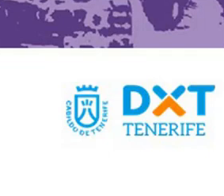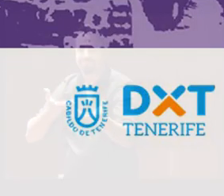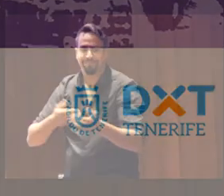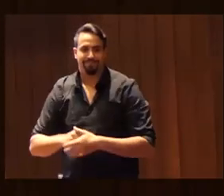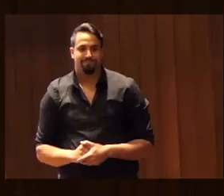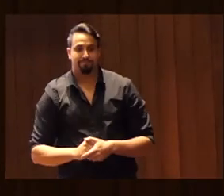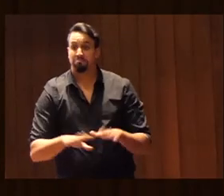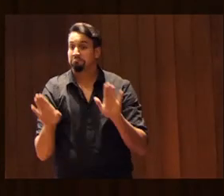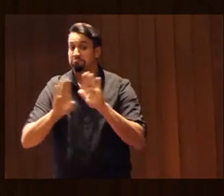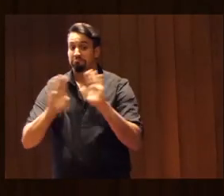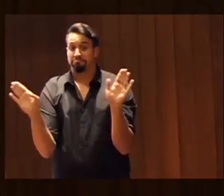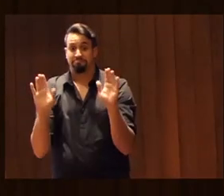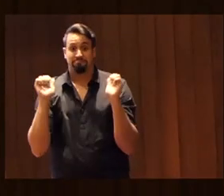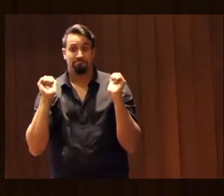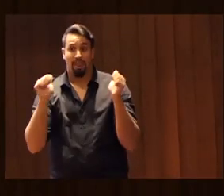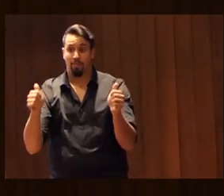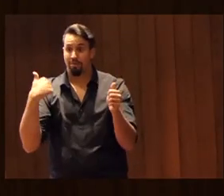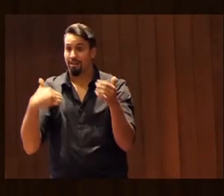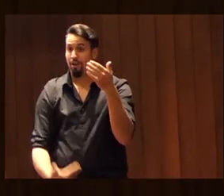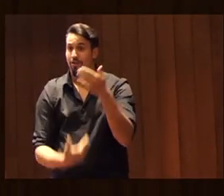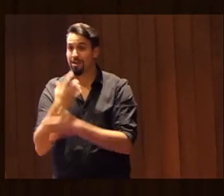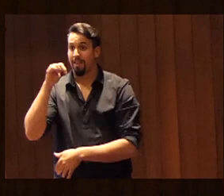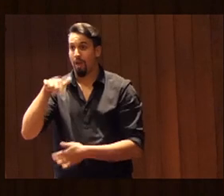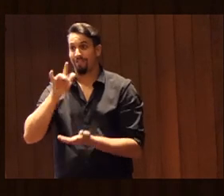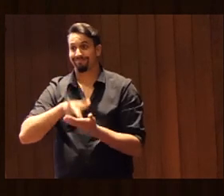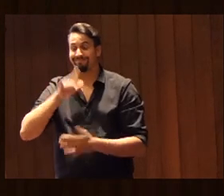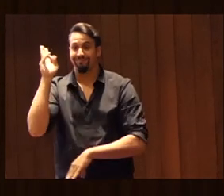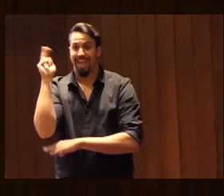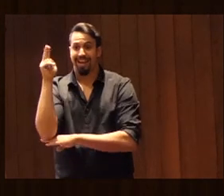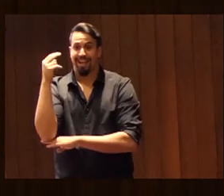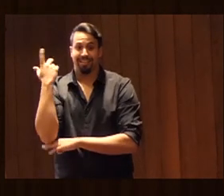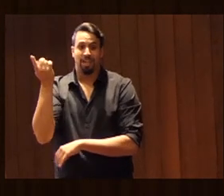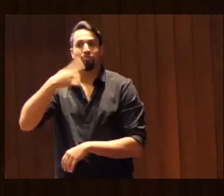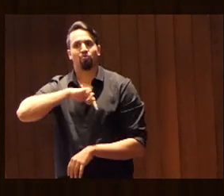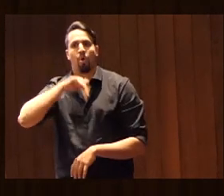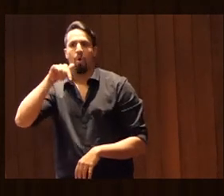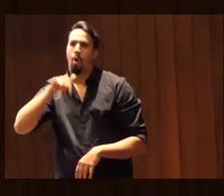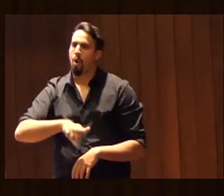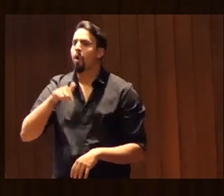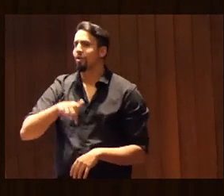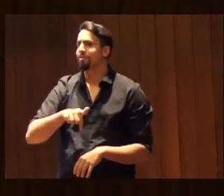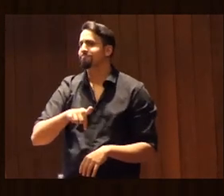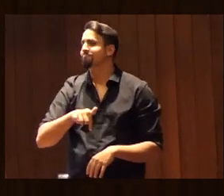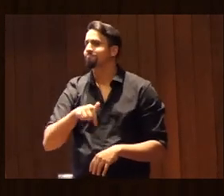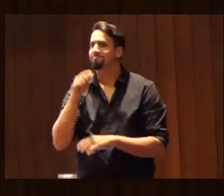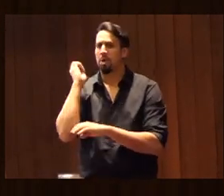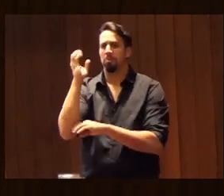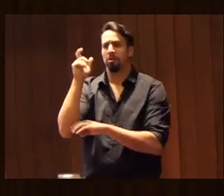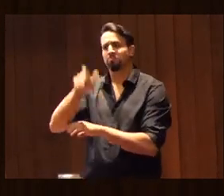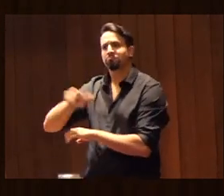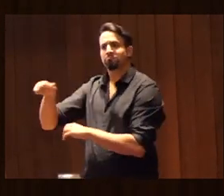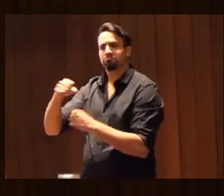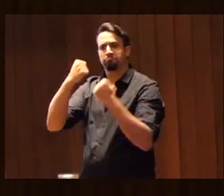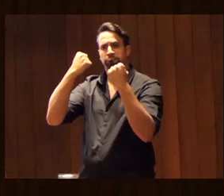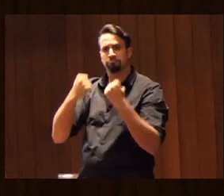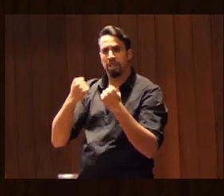Sin más, comenzar la jornada de la mañana del viernes. Hoy tendremos un par de ponentes bastante fuertes.